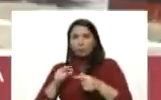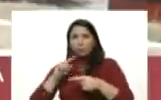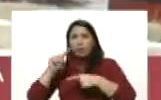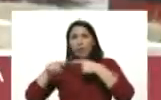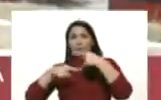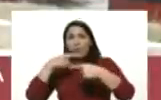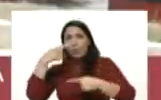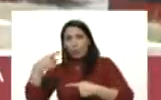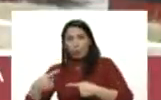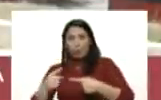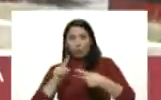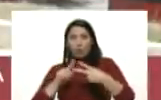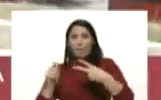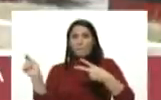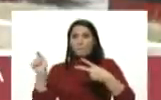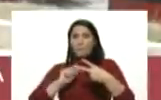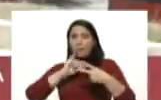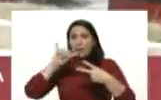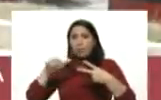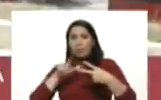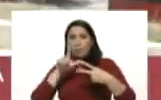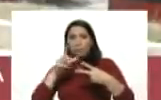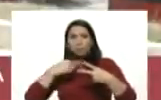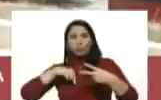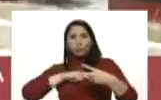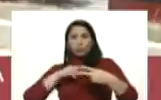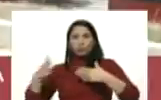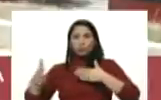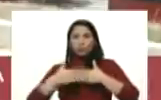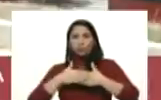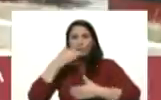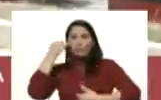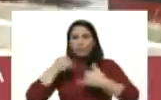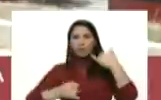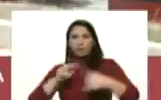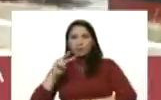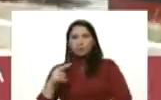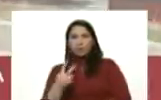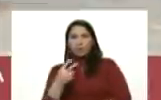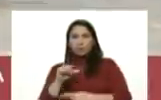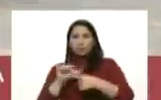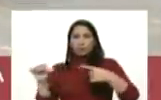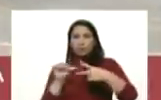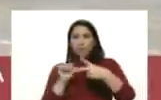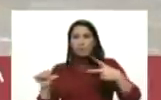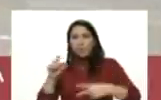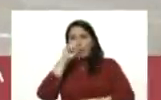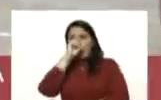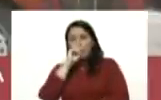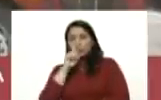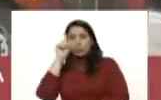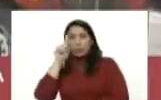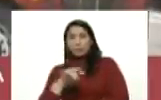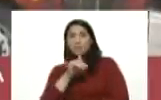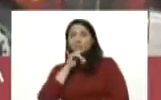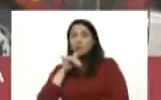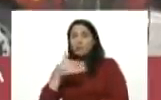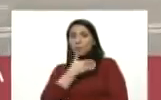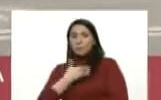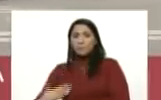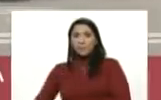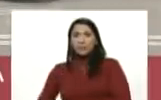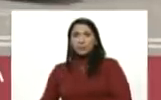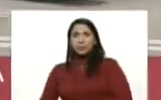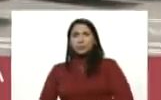continúa en el mes de junio y estaremos cerrando a finales del segundo semestre del año también informarle presidente